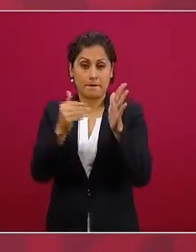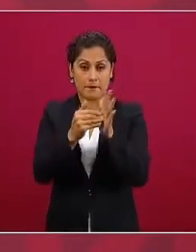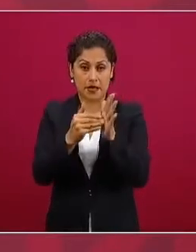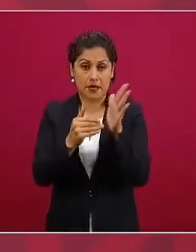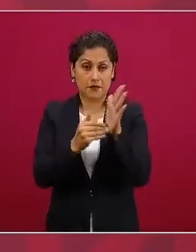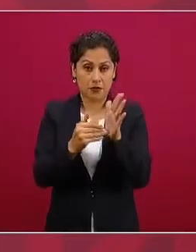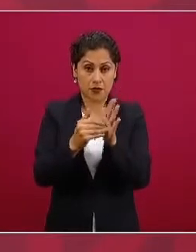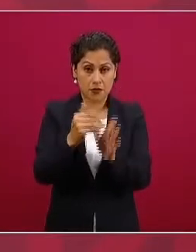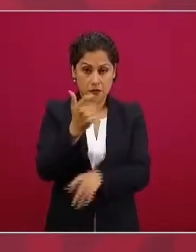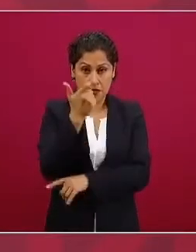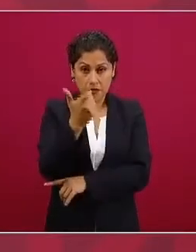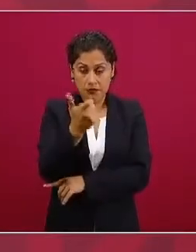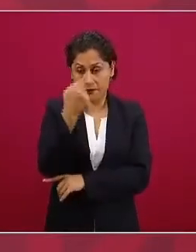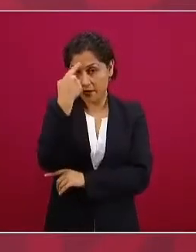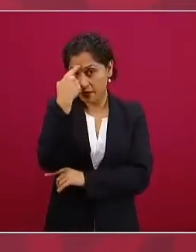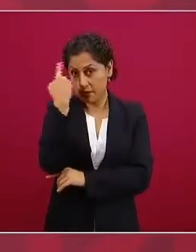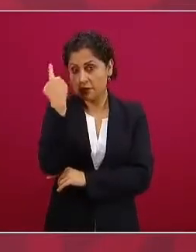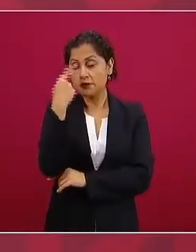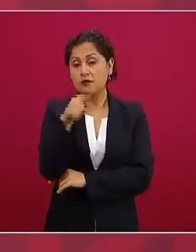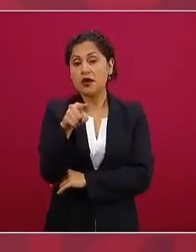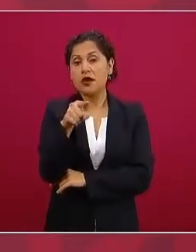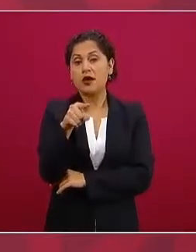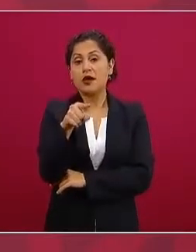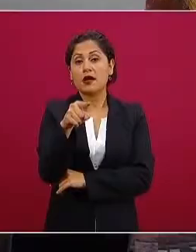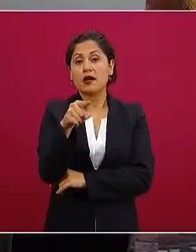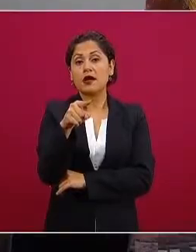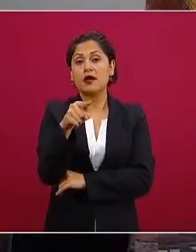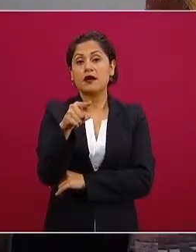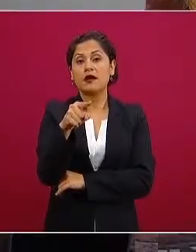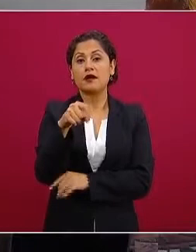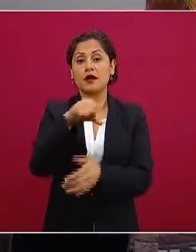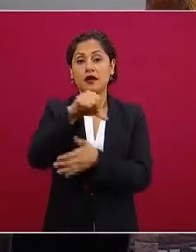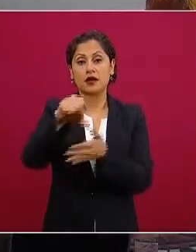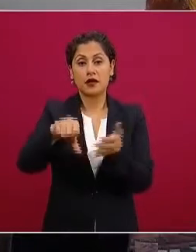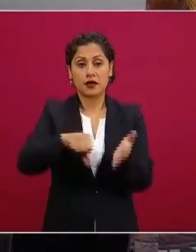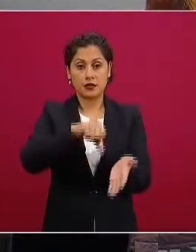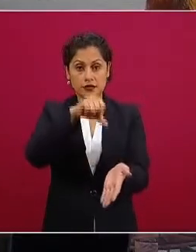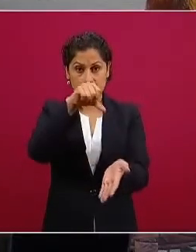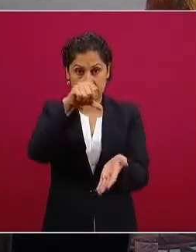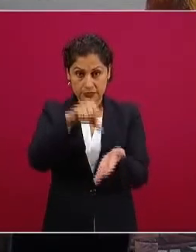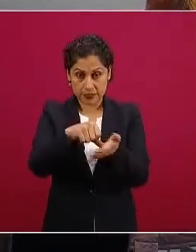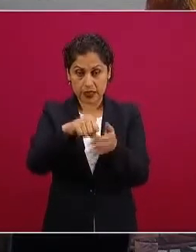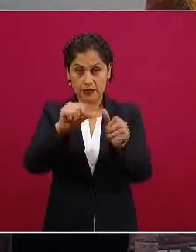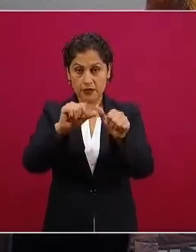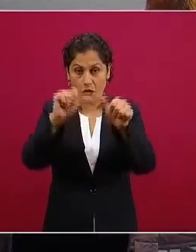el desarrollo del Centro Artístico Cultural